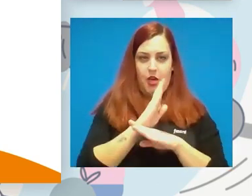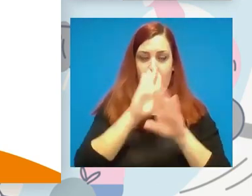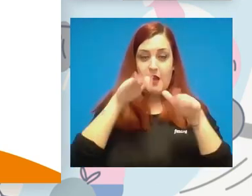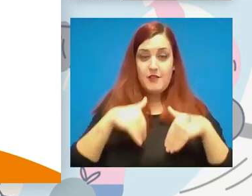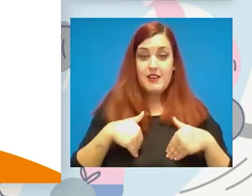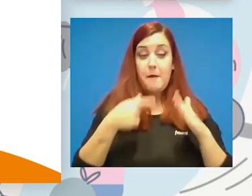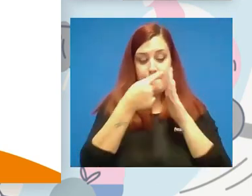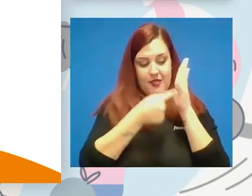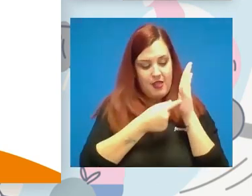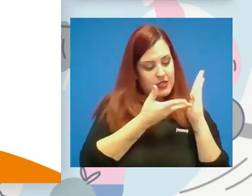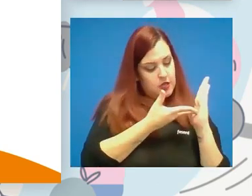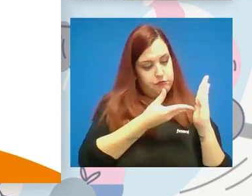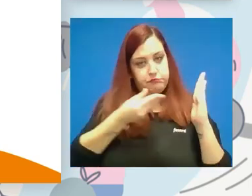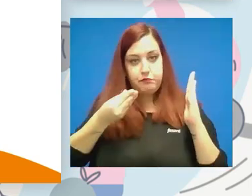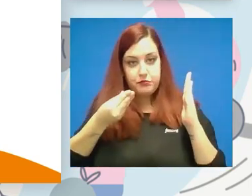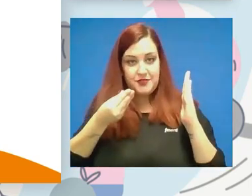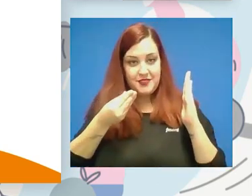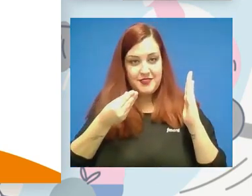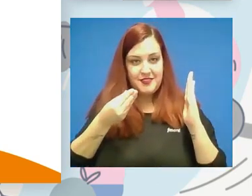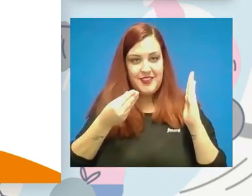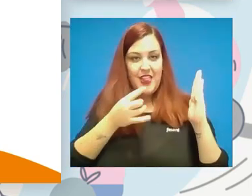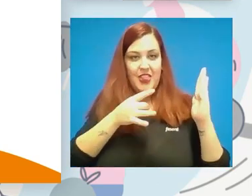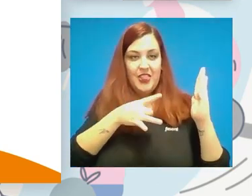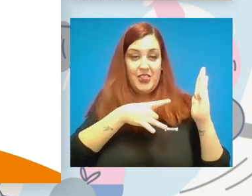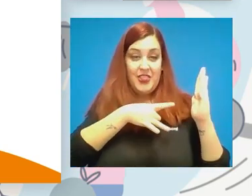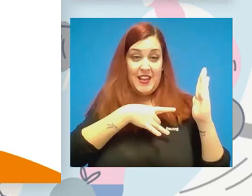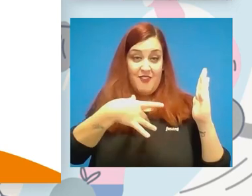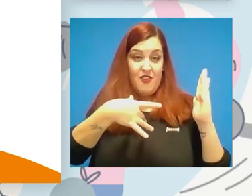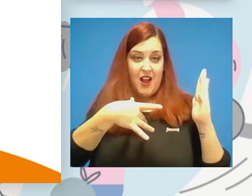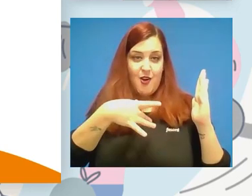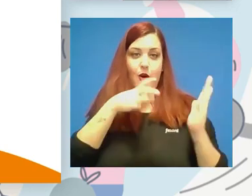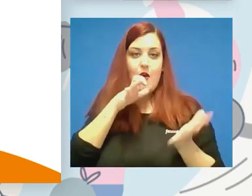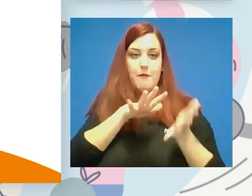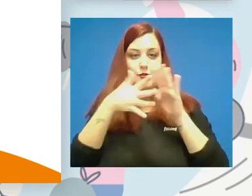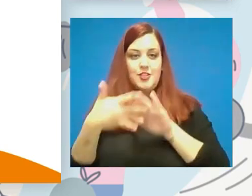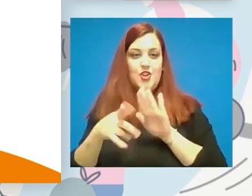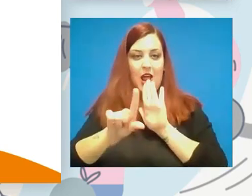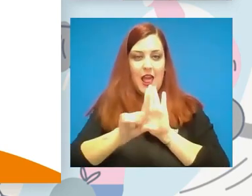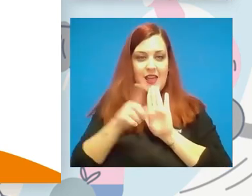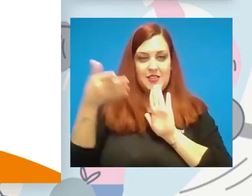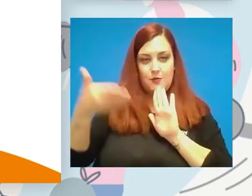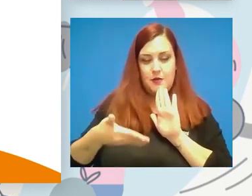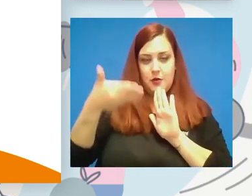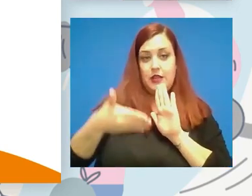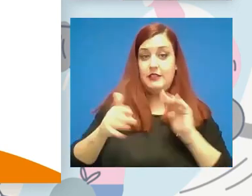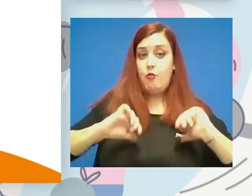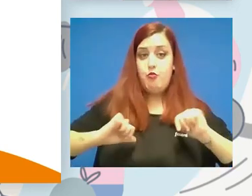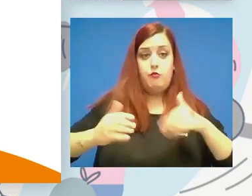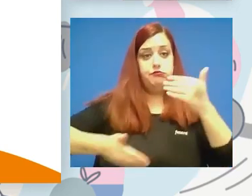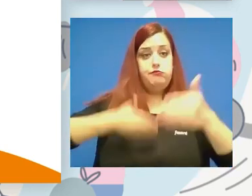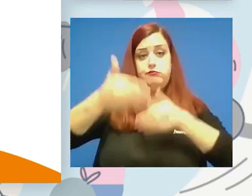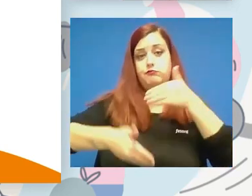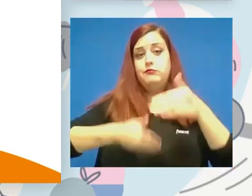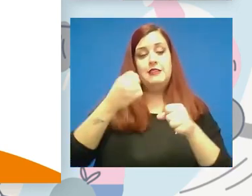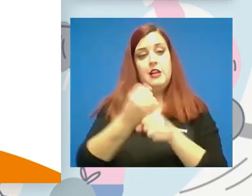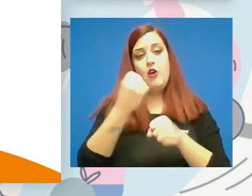blanco, pero ahora, con esta ley tan importante, ahora lo que queda es, pues, ponerlo en marcha y trabajar y seguir